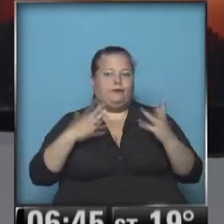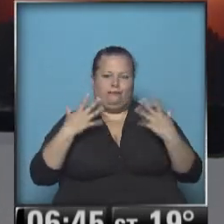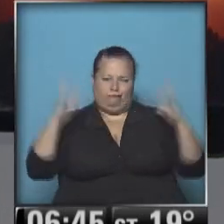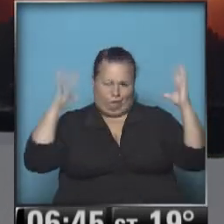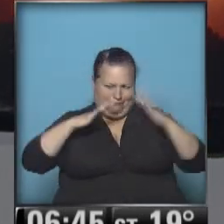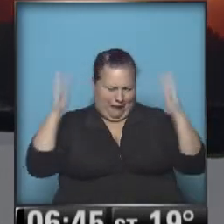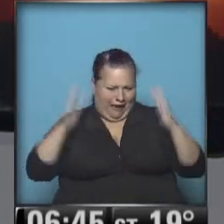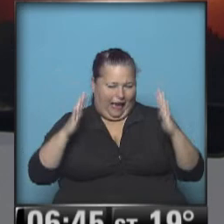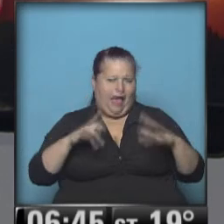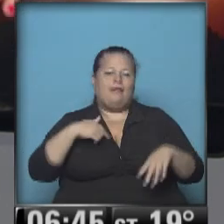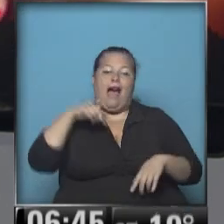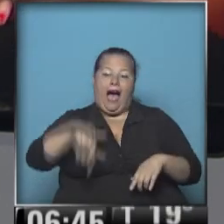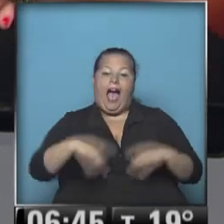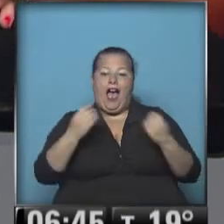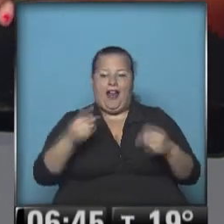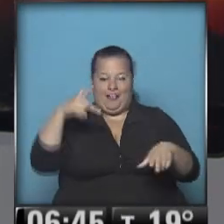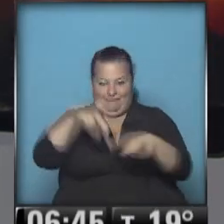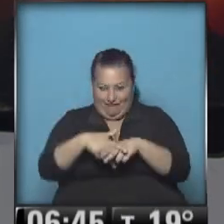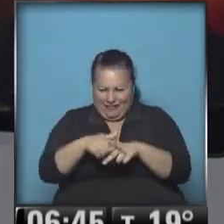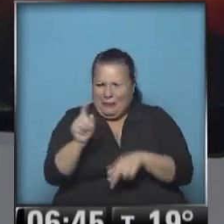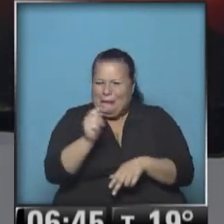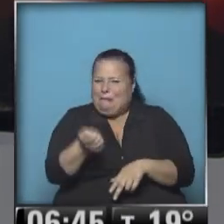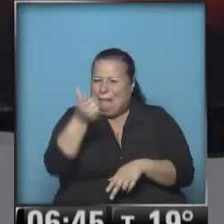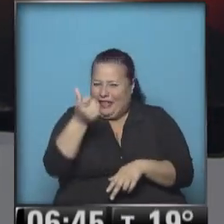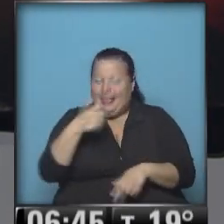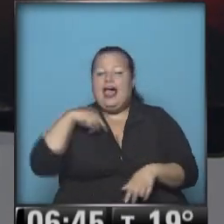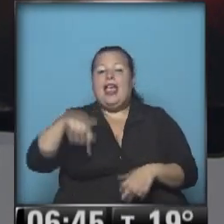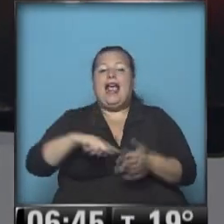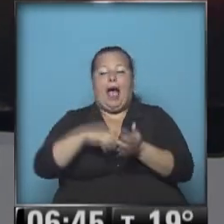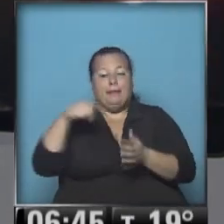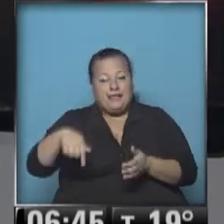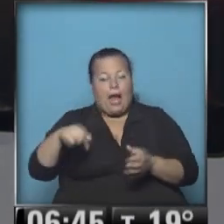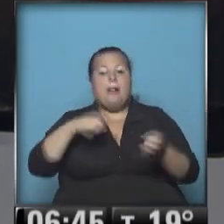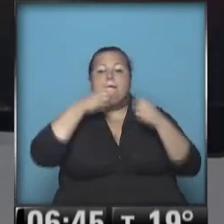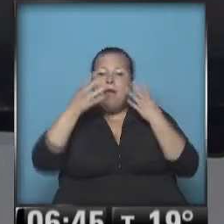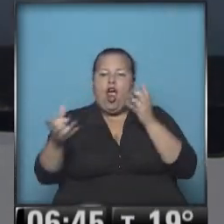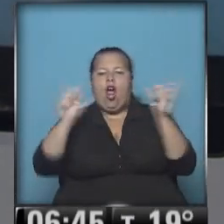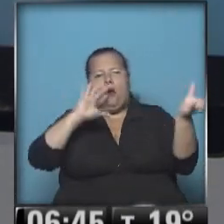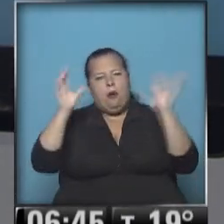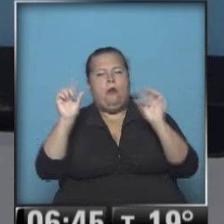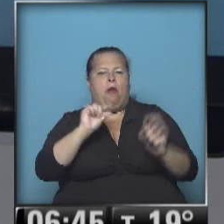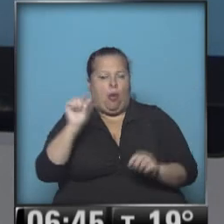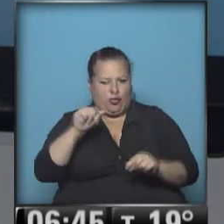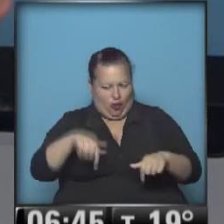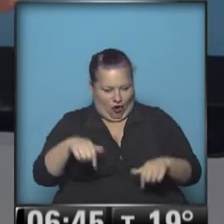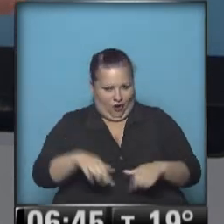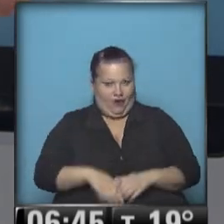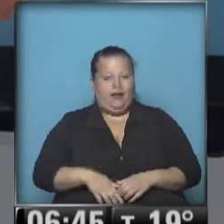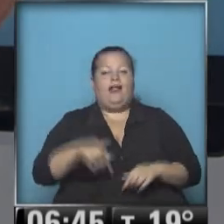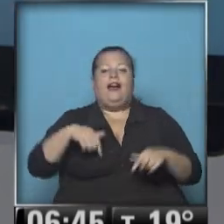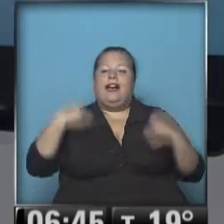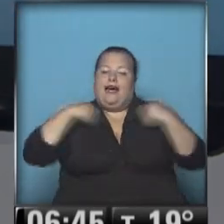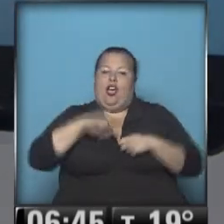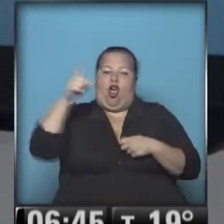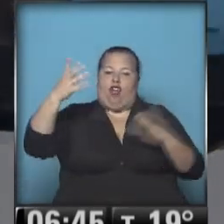fuerza. Y nosotros ahora vamos a una pausa cortita, cortita, en la Ciudad de Buenos Aires, mejoramientos temporarios para hoy. Lleve algo